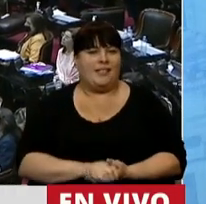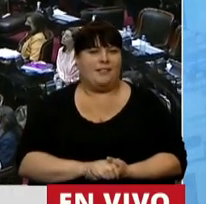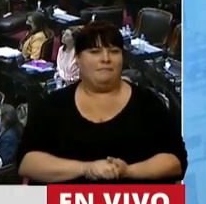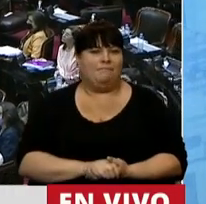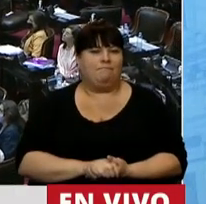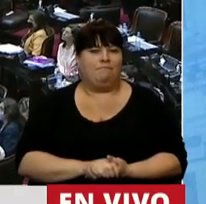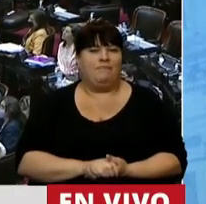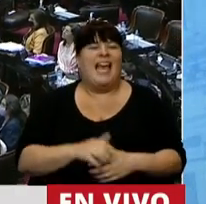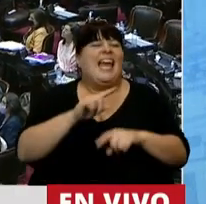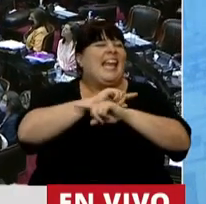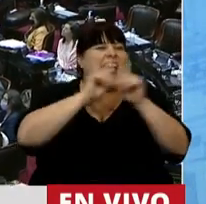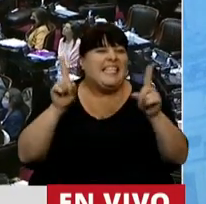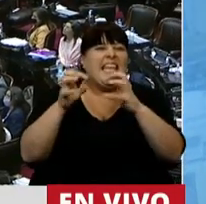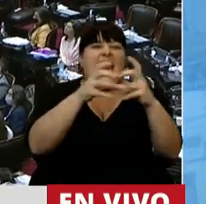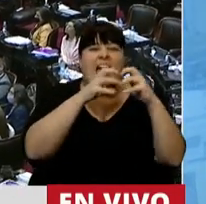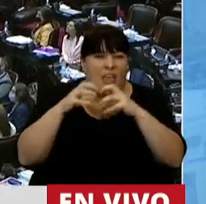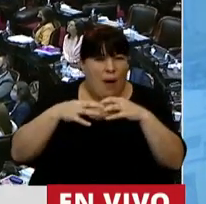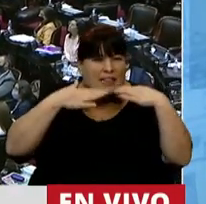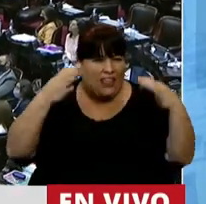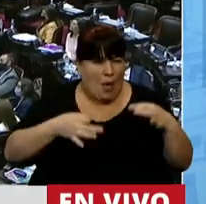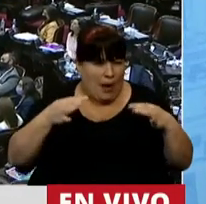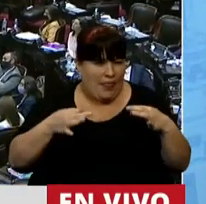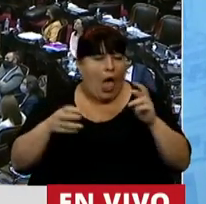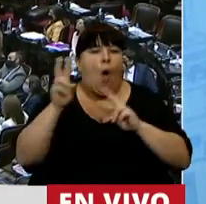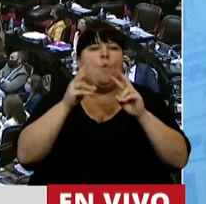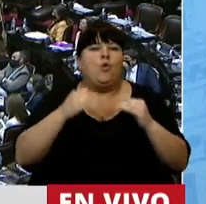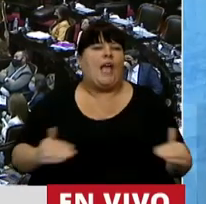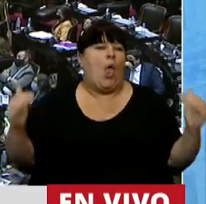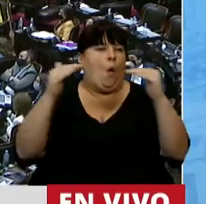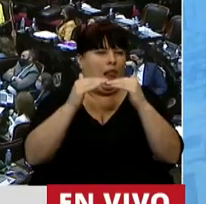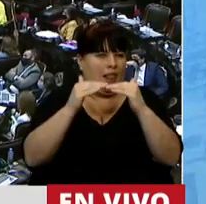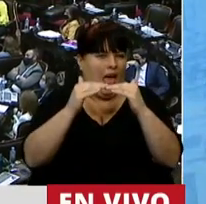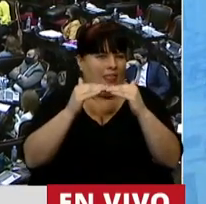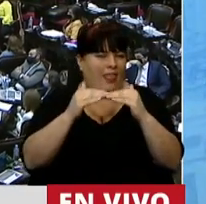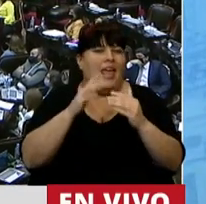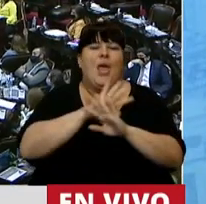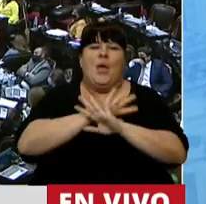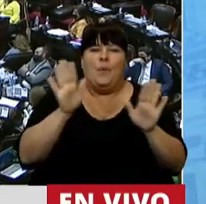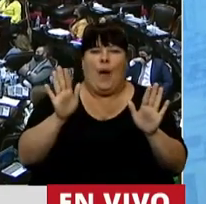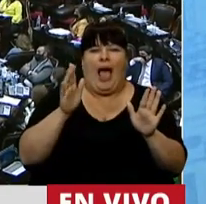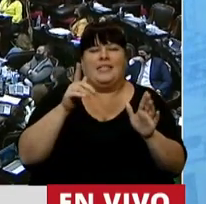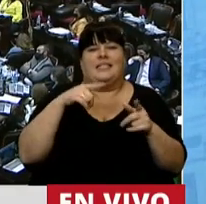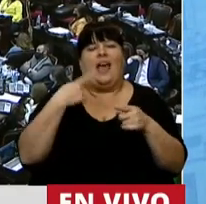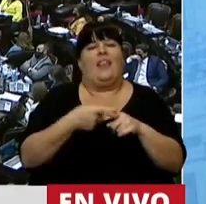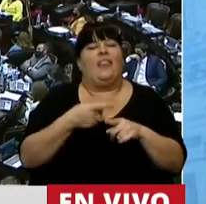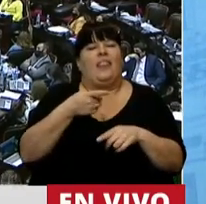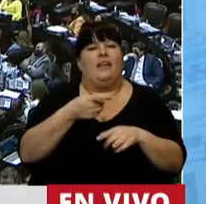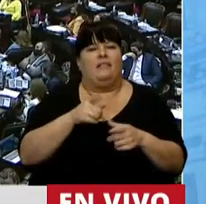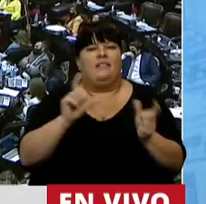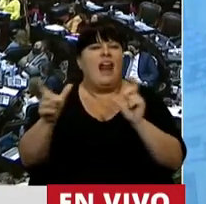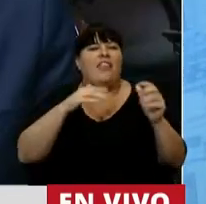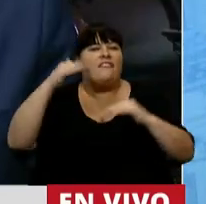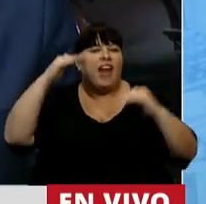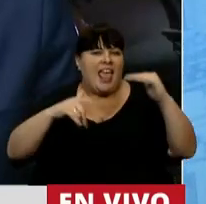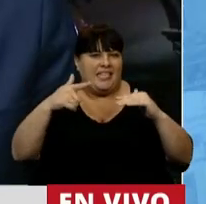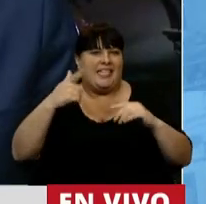Ni siquiera está en debate en serio la búsqueda de la igualdad y la eliminación de las oprobiosas brechas que